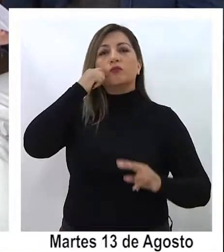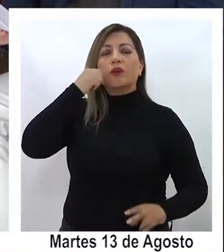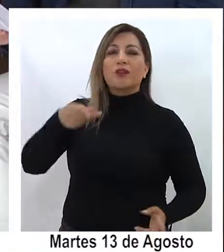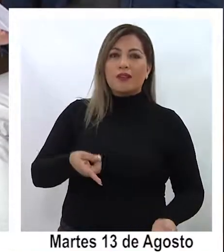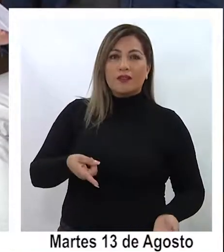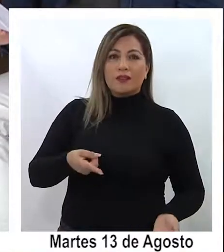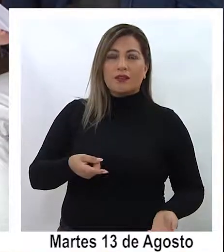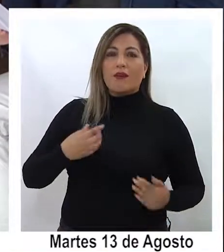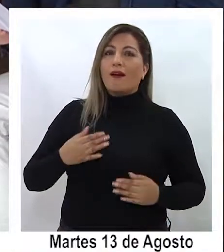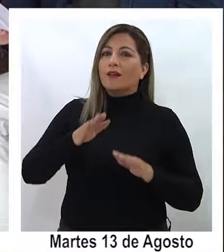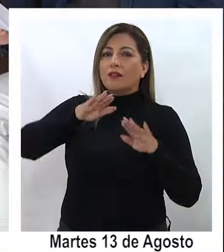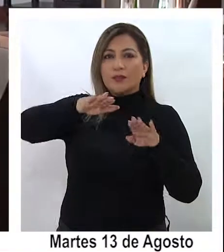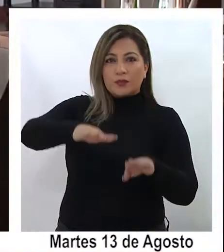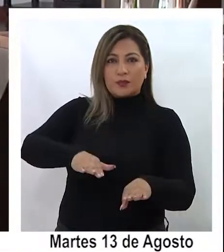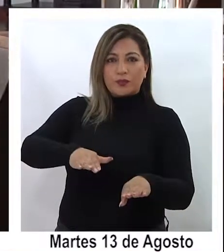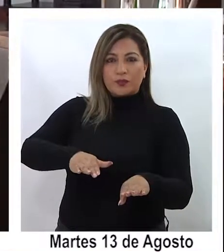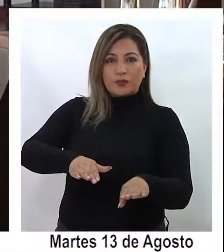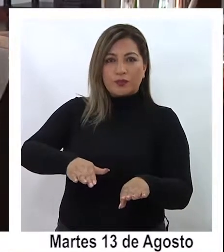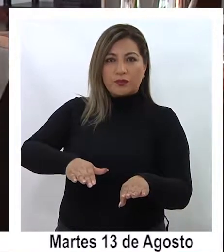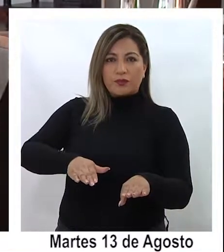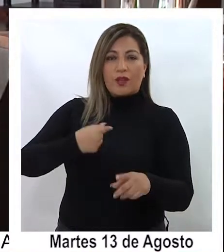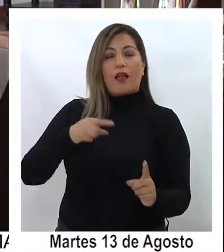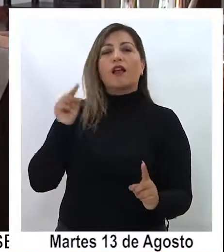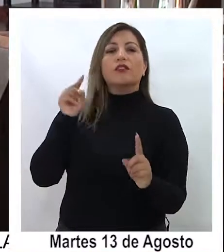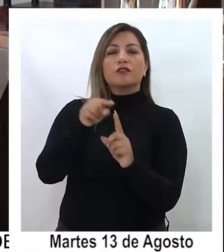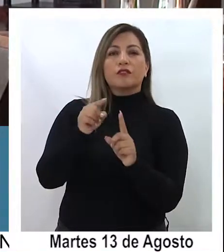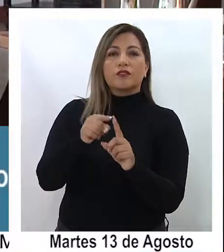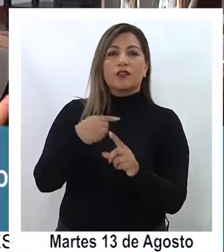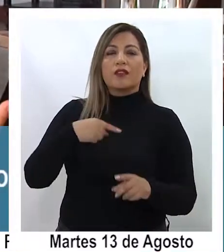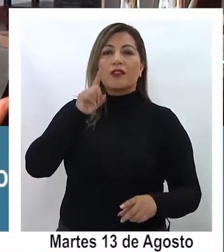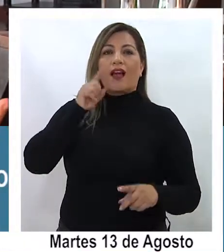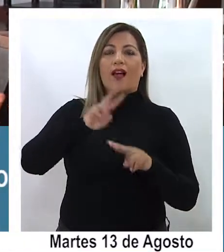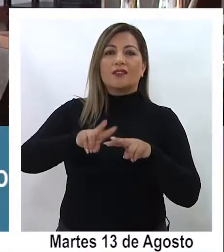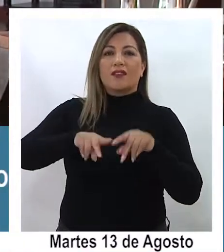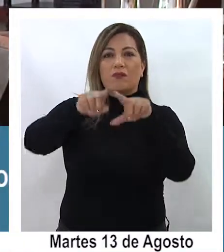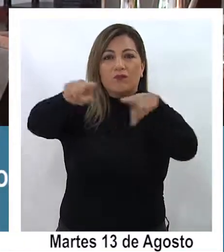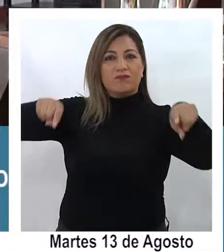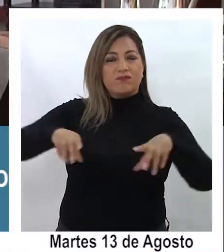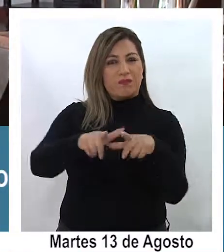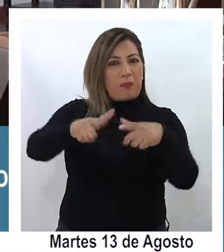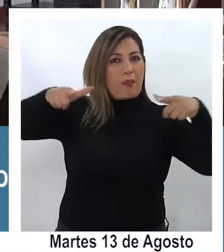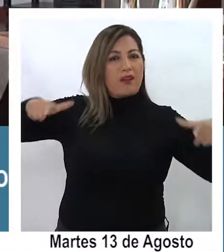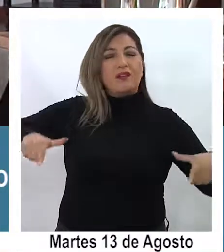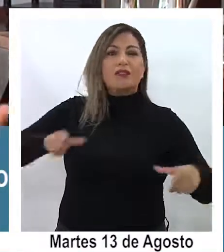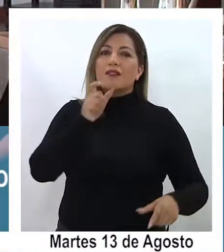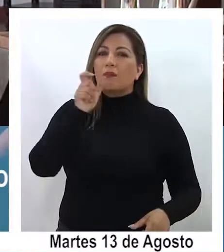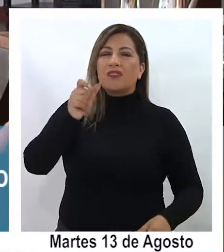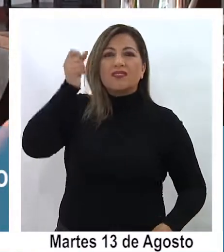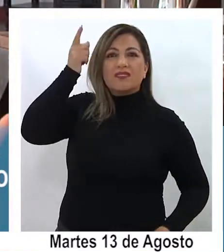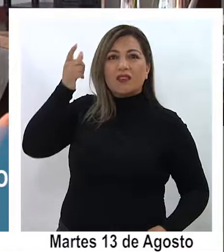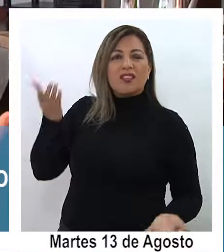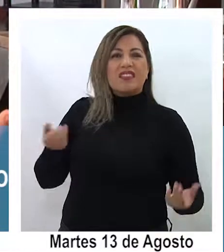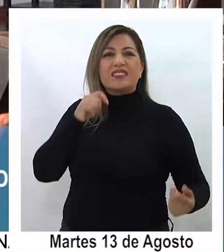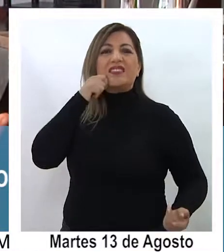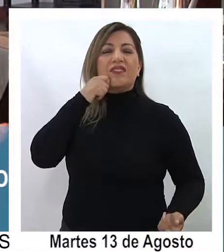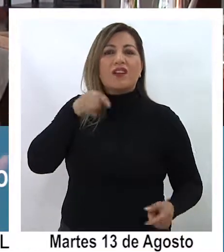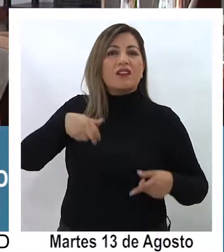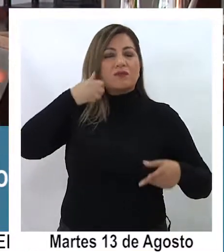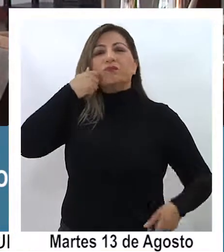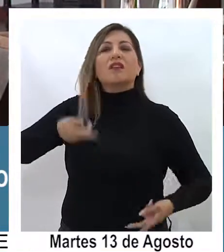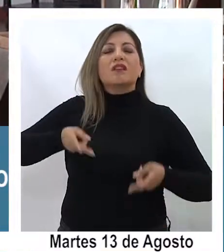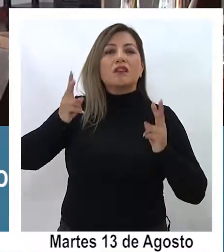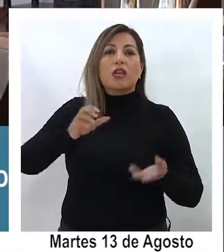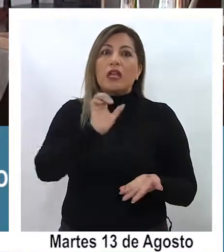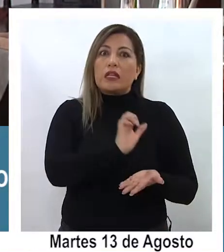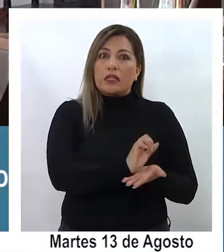de aportar a este objetivo que tenemos de ampliar el concepto la comprensión de los derechos humanos donde si bien